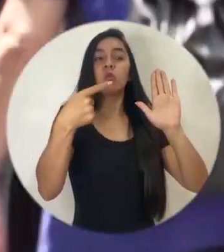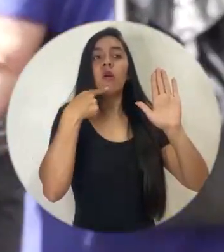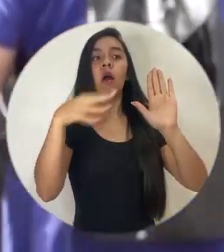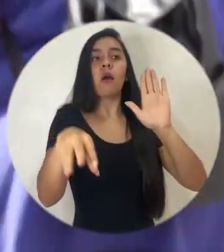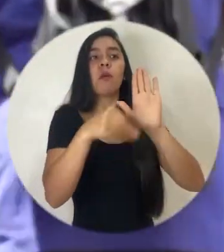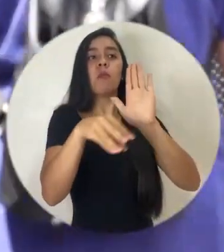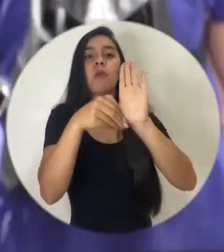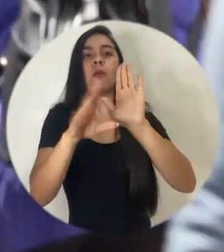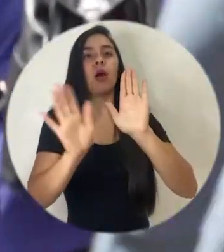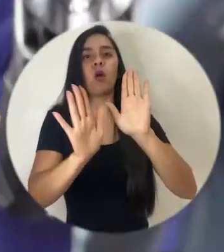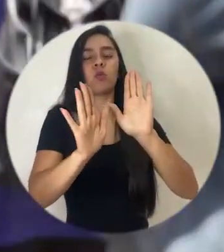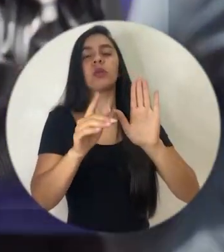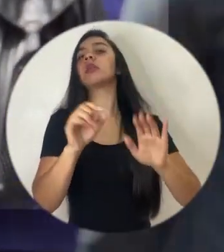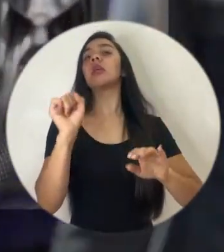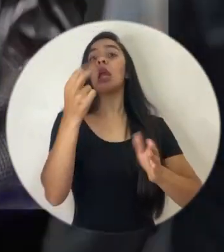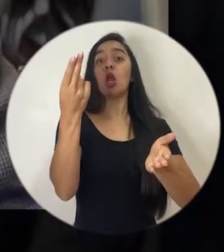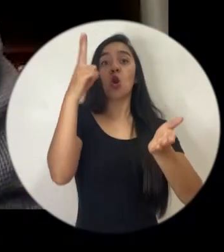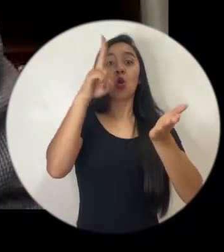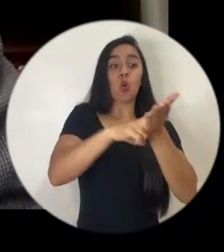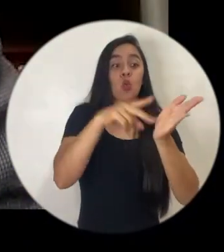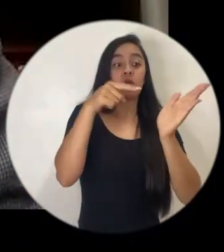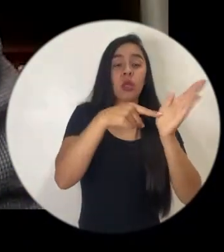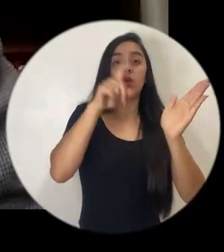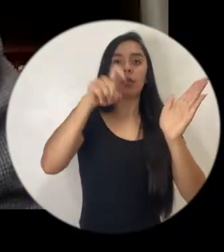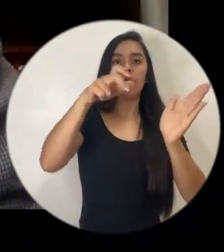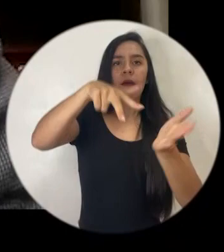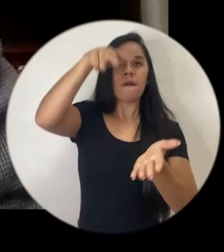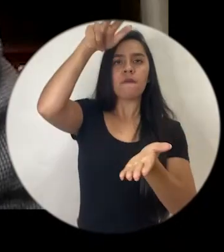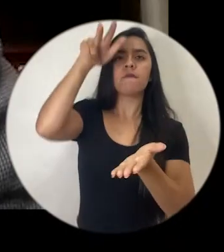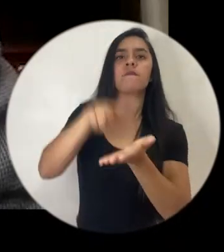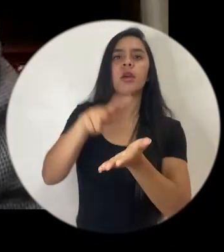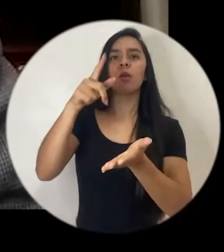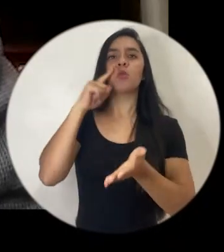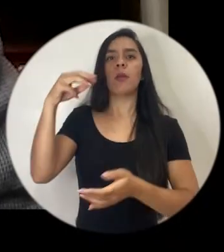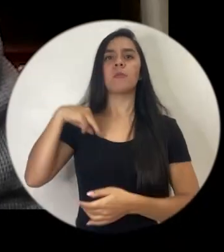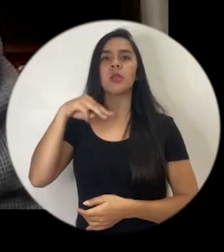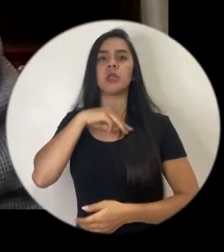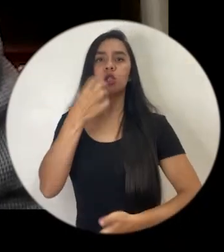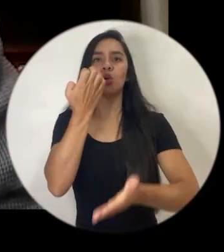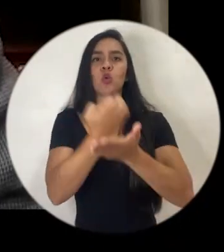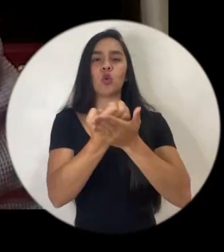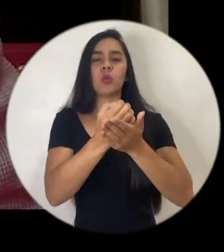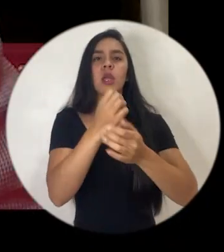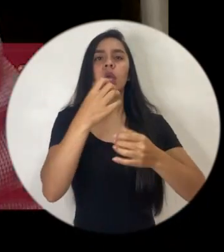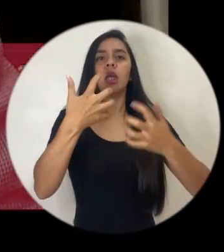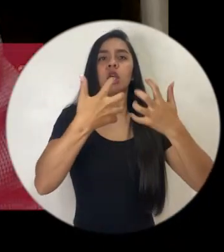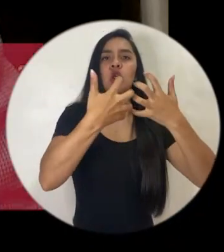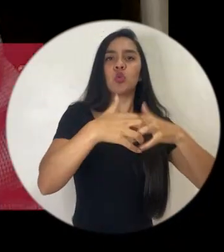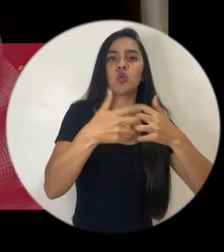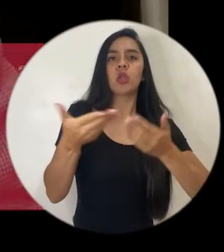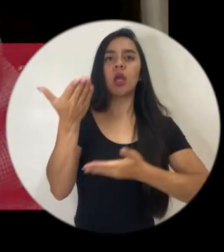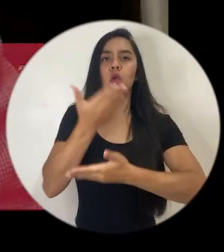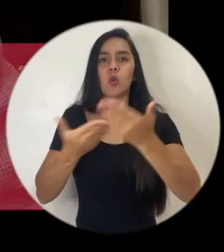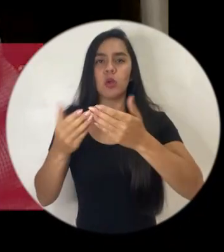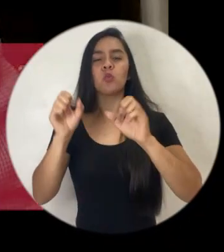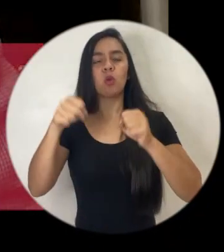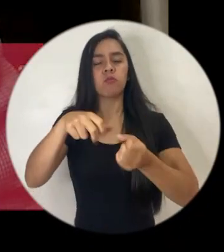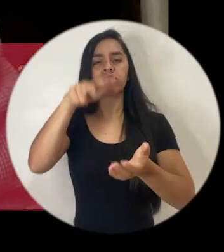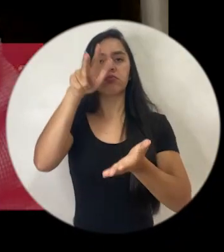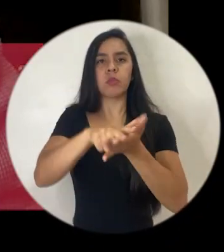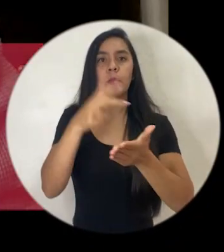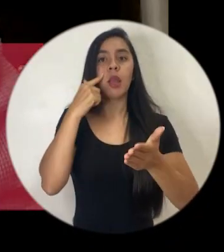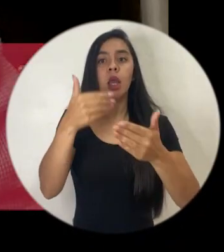en adelante tuvieran que ser homologados por el Ministerio de Economía, Industria y